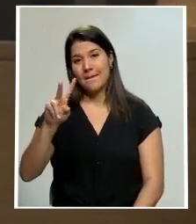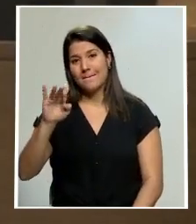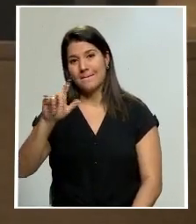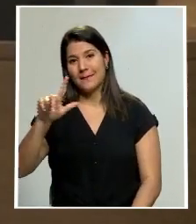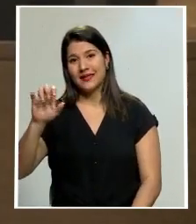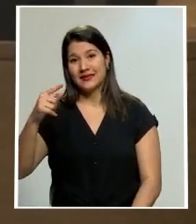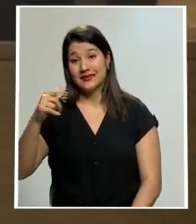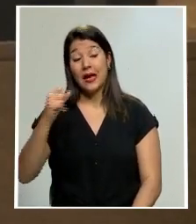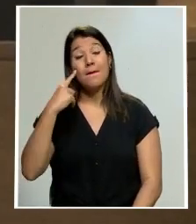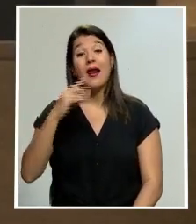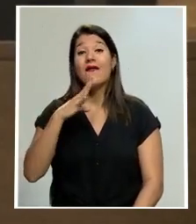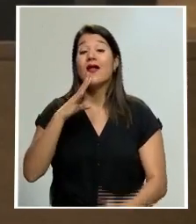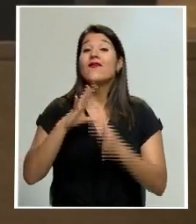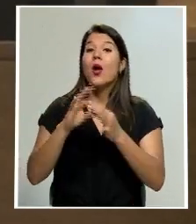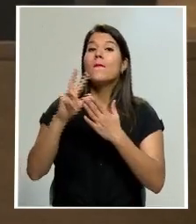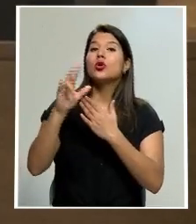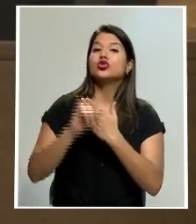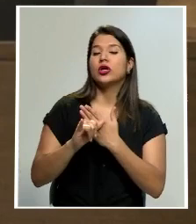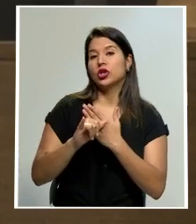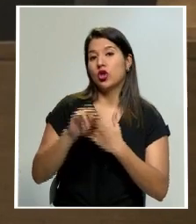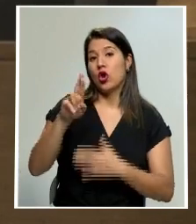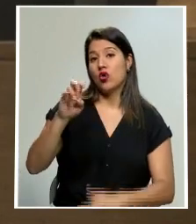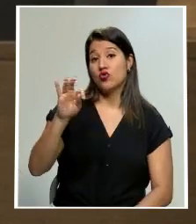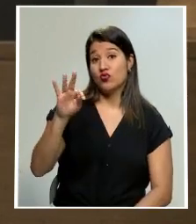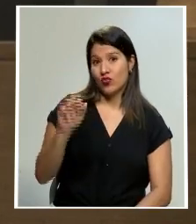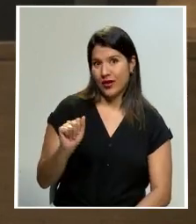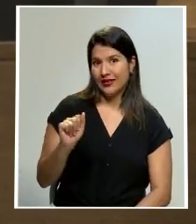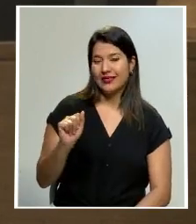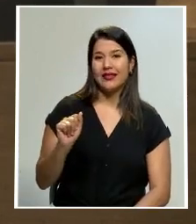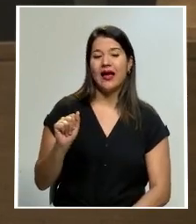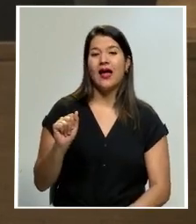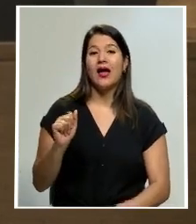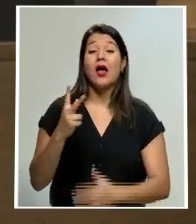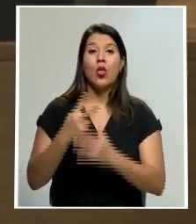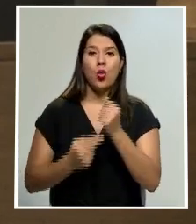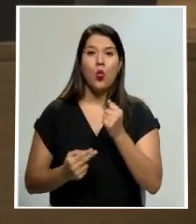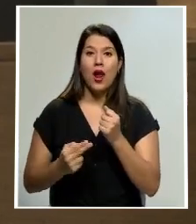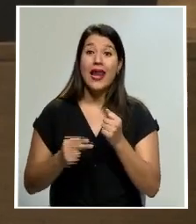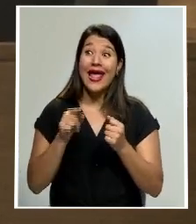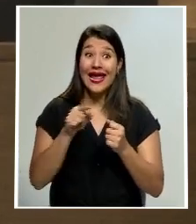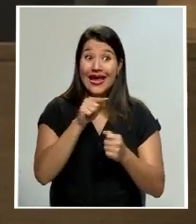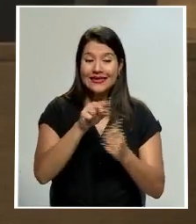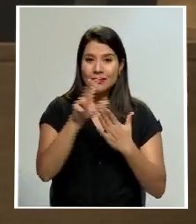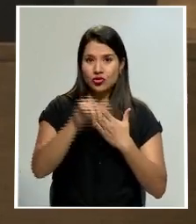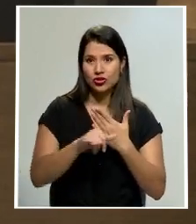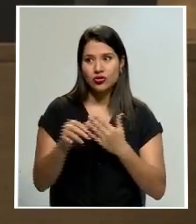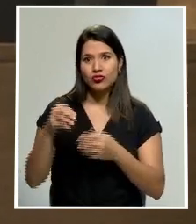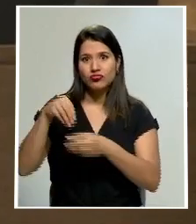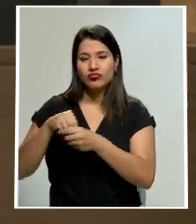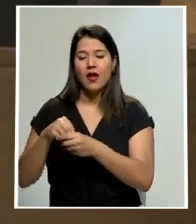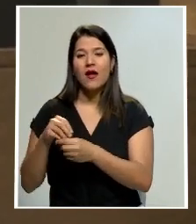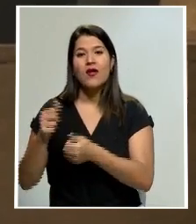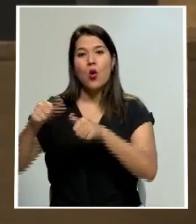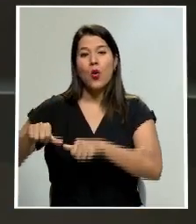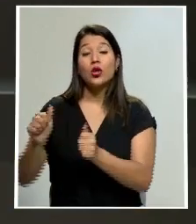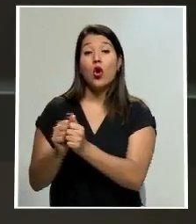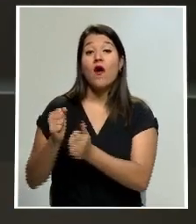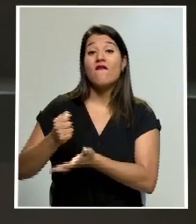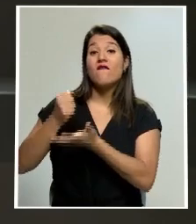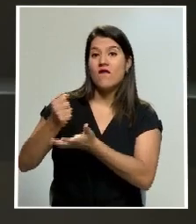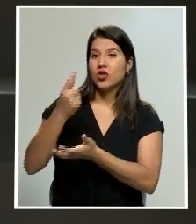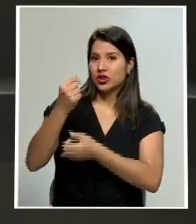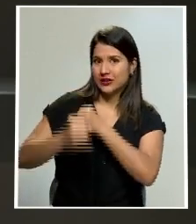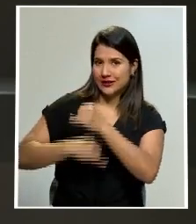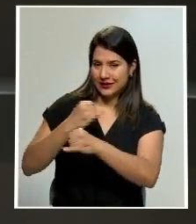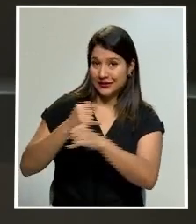renta global dual, uno de los principales que impulsa el gobierno y que tiene relación con la agenda del Fondo Monetario Internacional. En el caso de la Comisión de